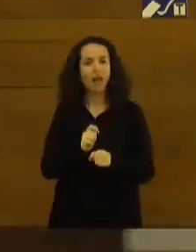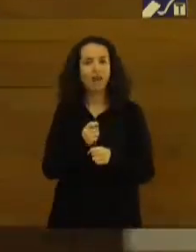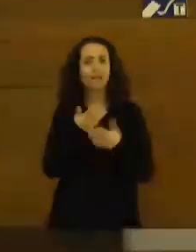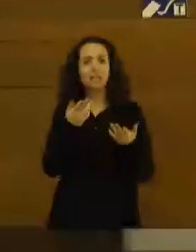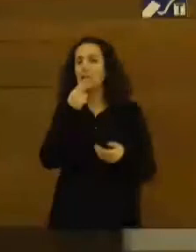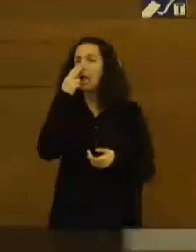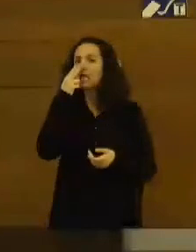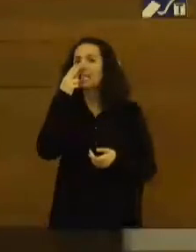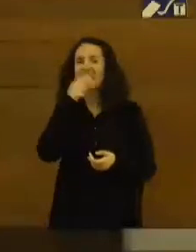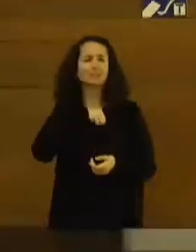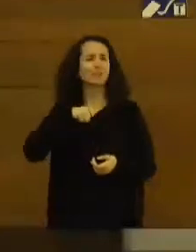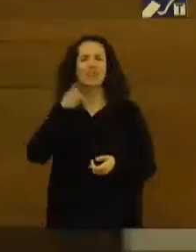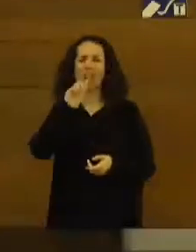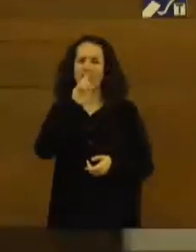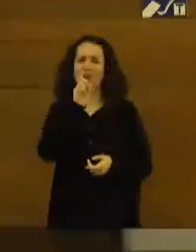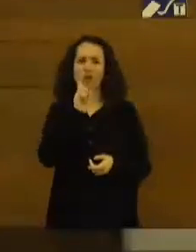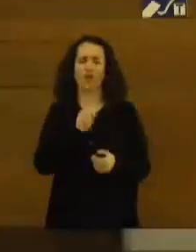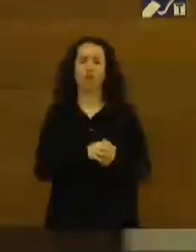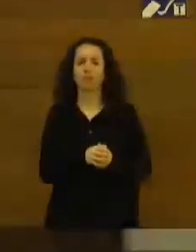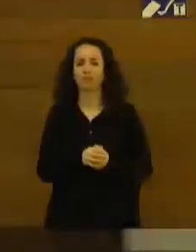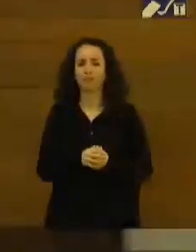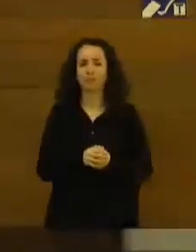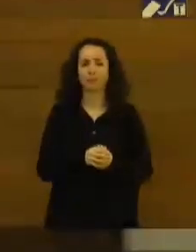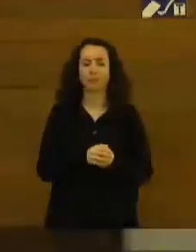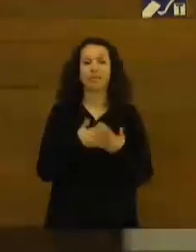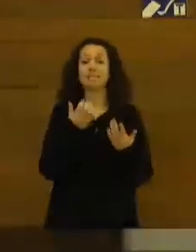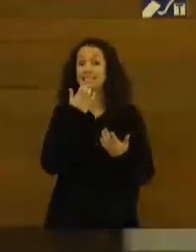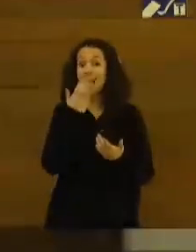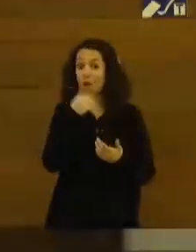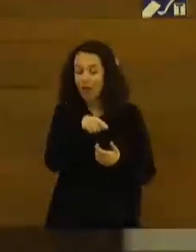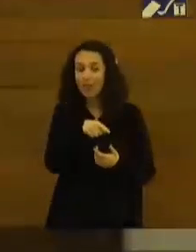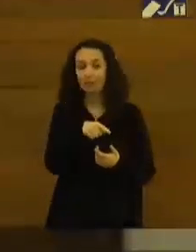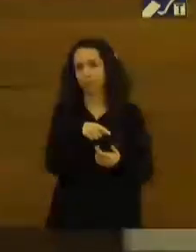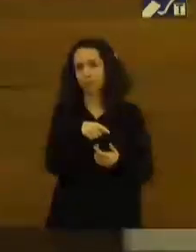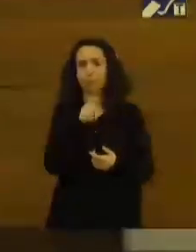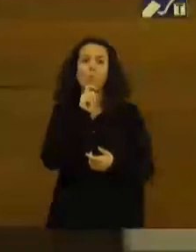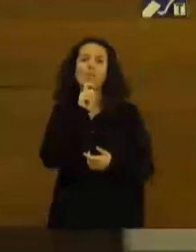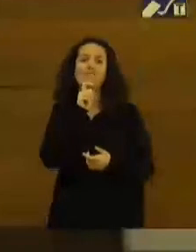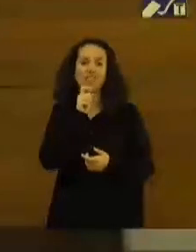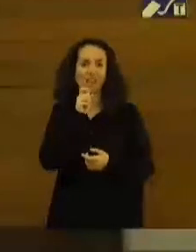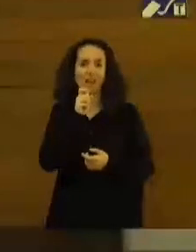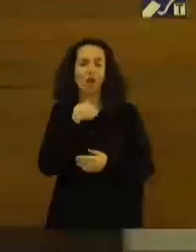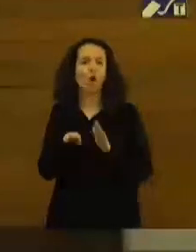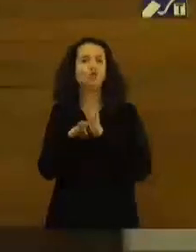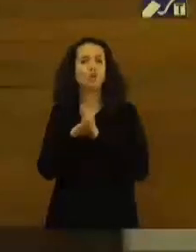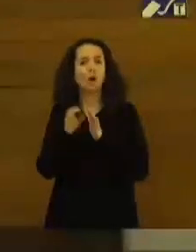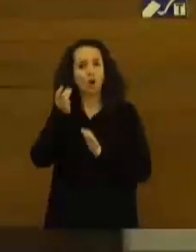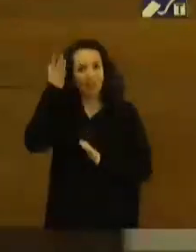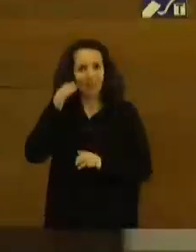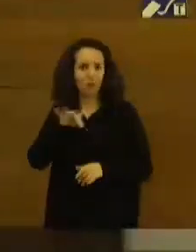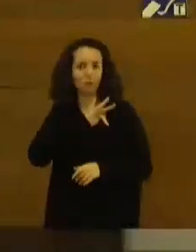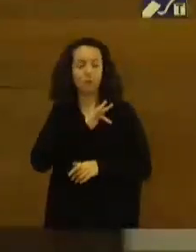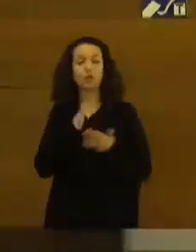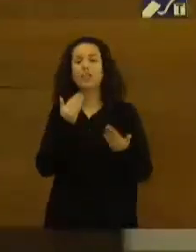interés que no sea precisamente de premiar a las mejores iniciativas hubiera sido muy difícil lanzar esas iniciativas adelante de verdad que quisiera